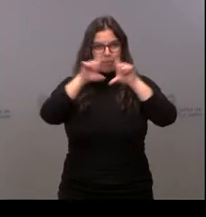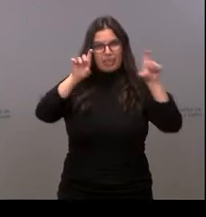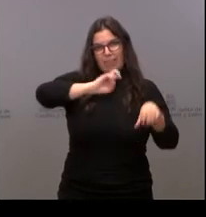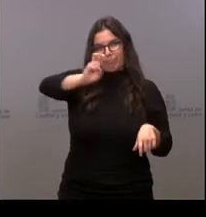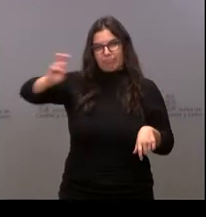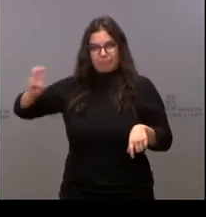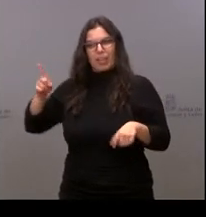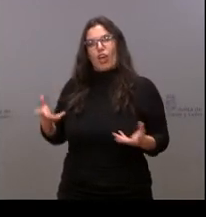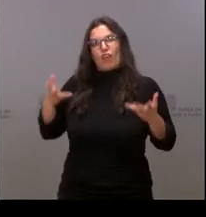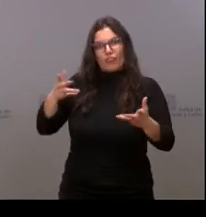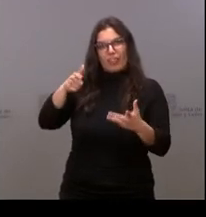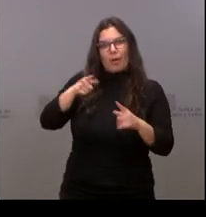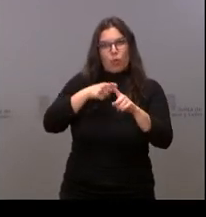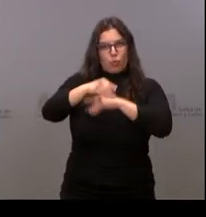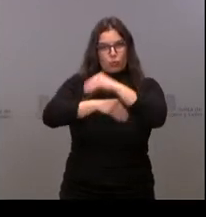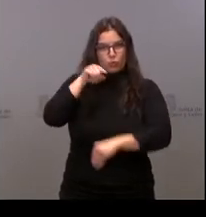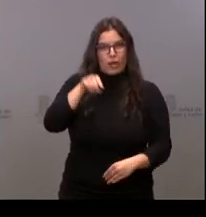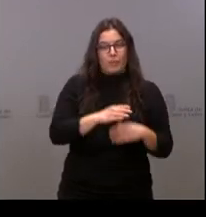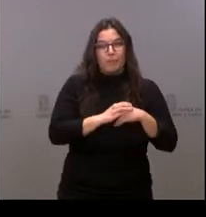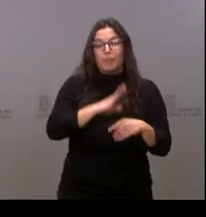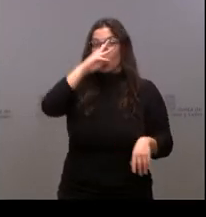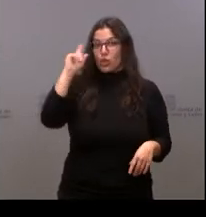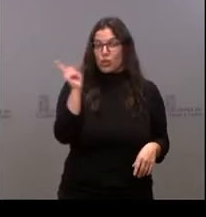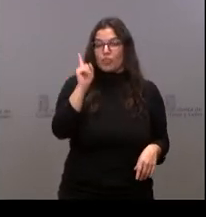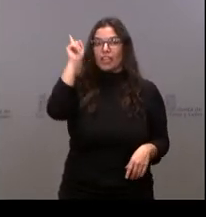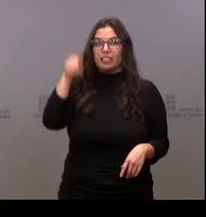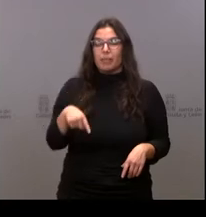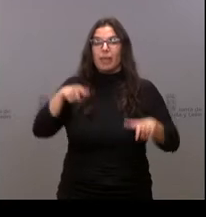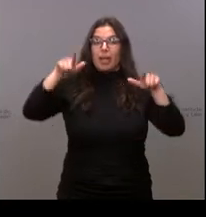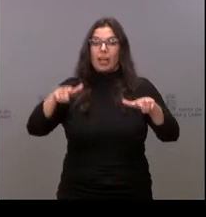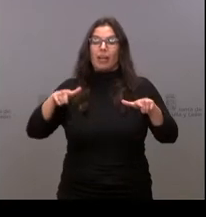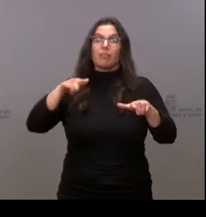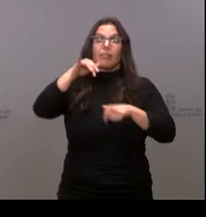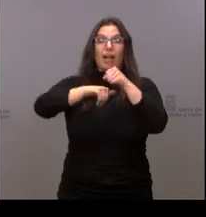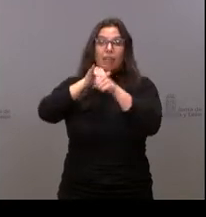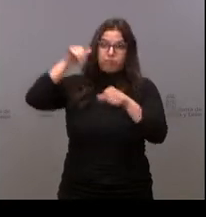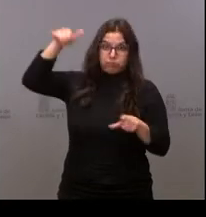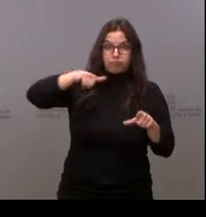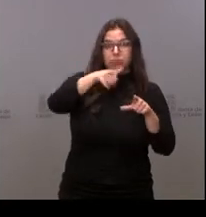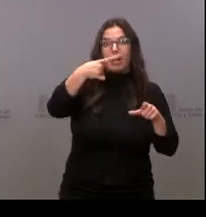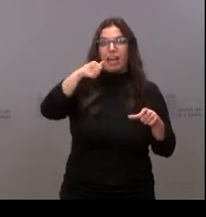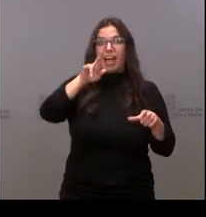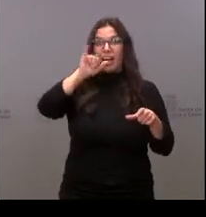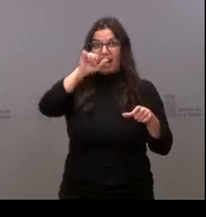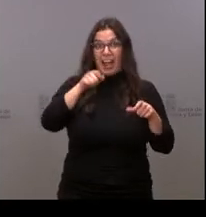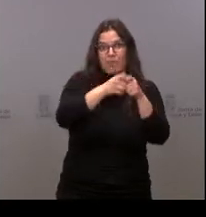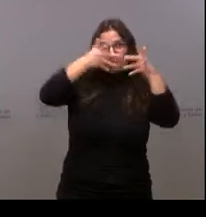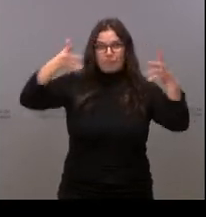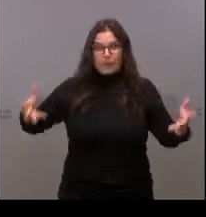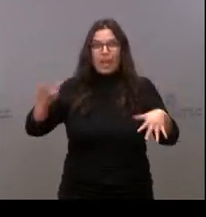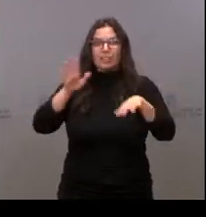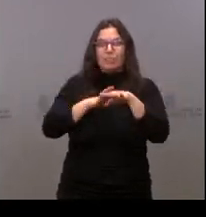sectores. Sin olvidarnos tampoco de la ampliación de la pista del aeródromo de Garray para ser marco de atracción